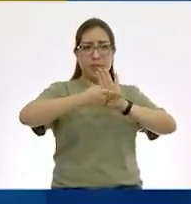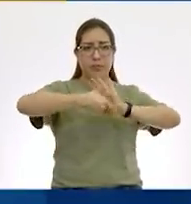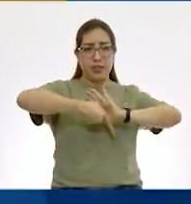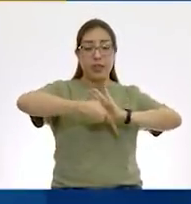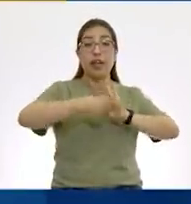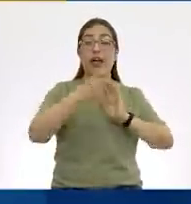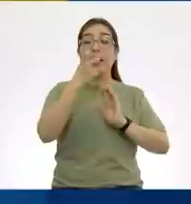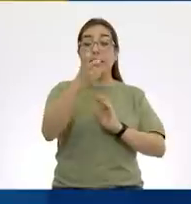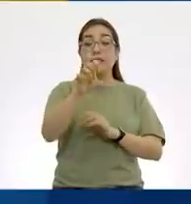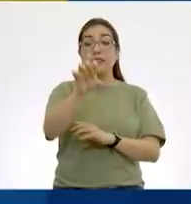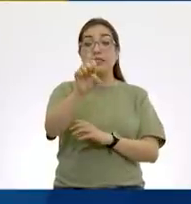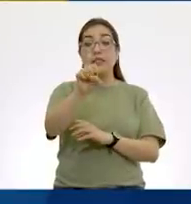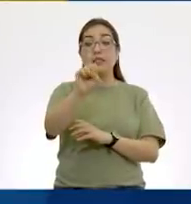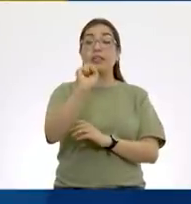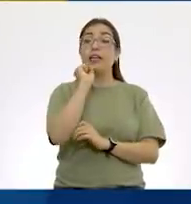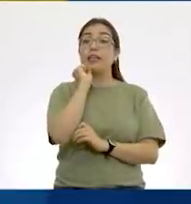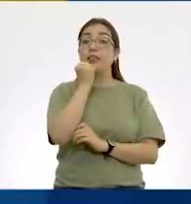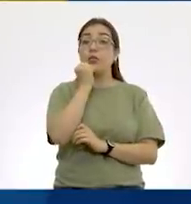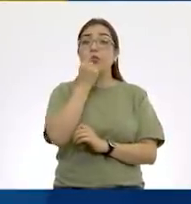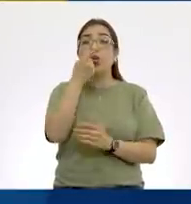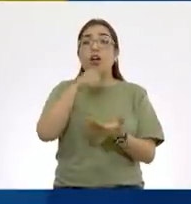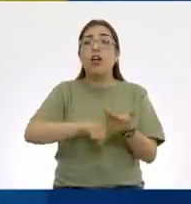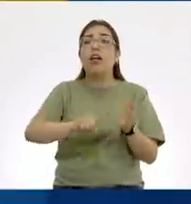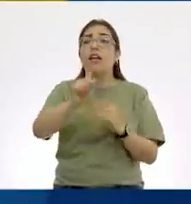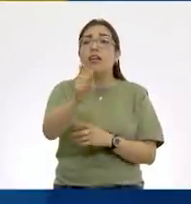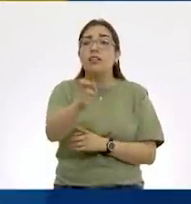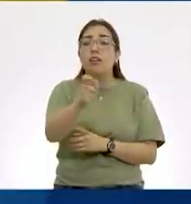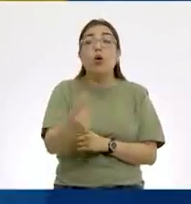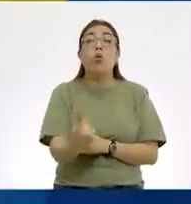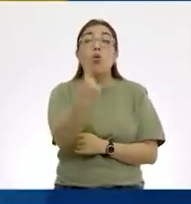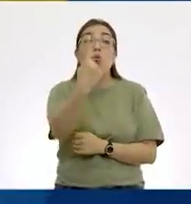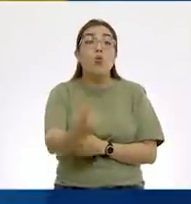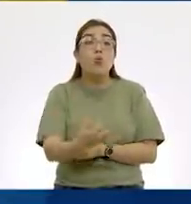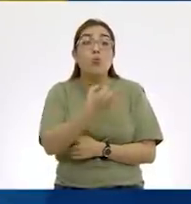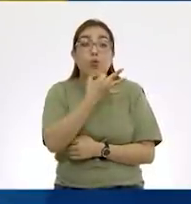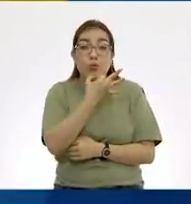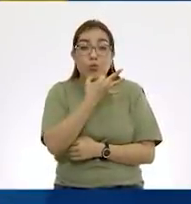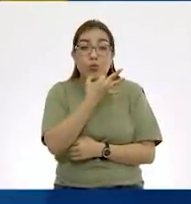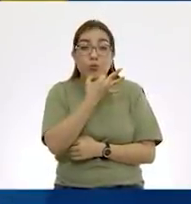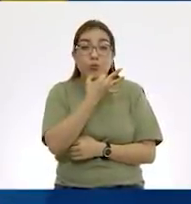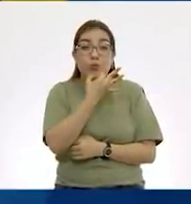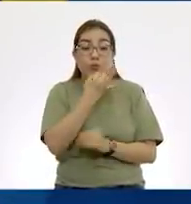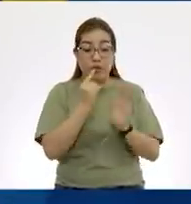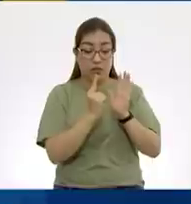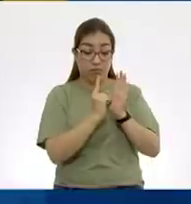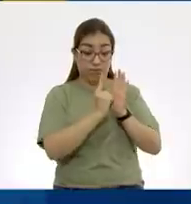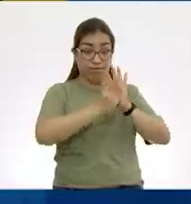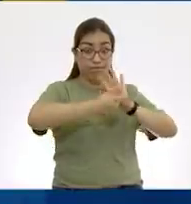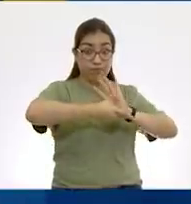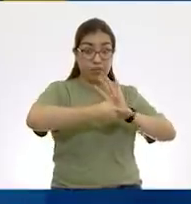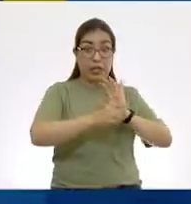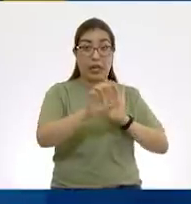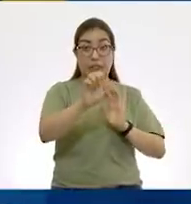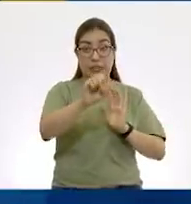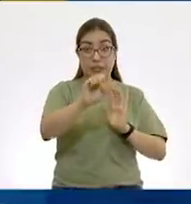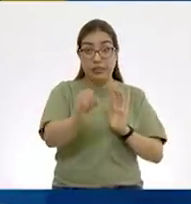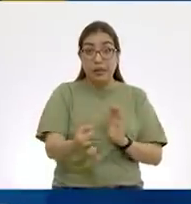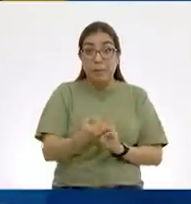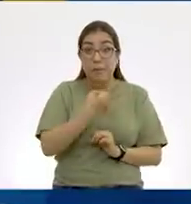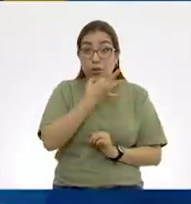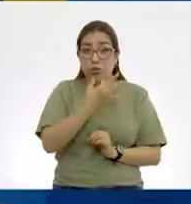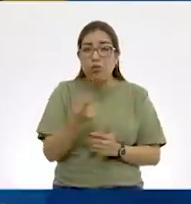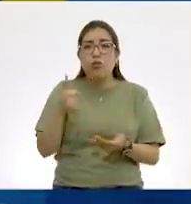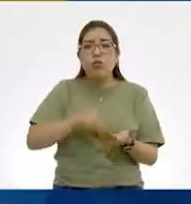60 segundos es un minuto. Y 60 minutos es una hora.